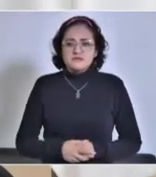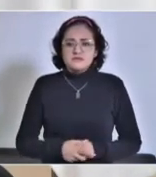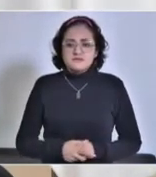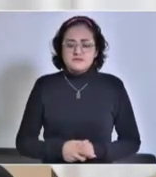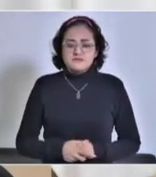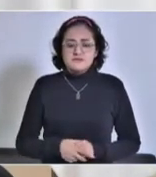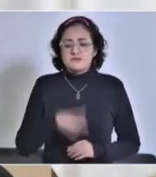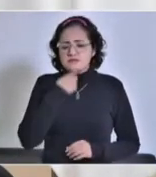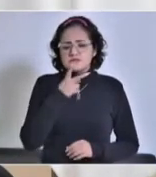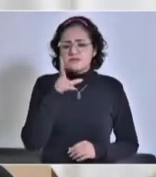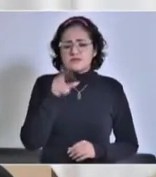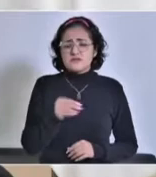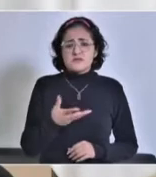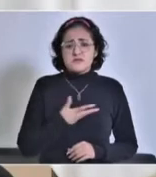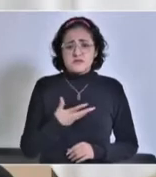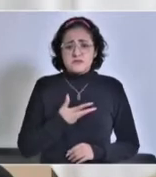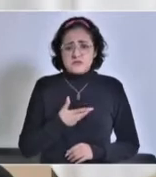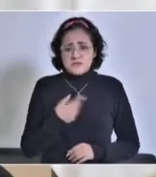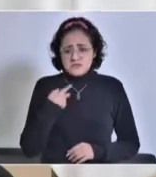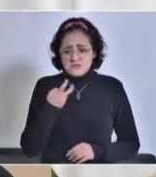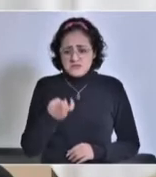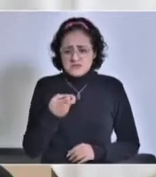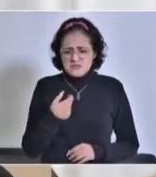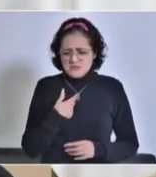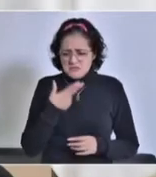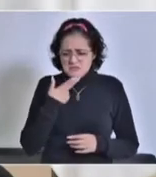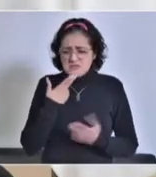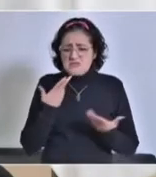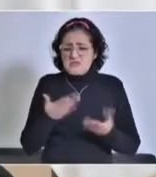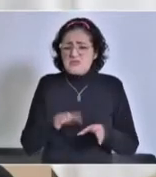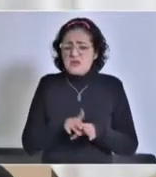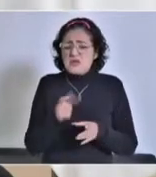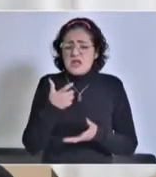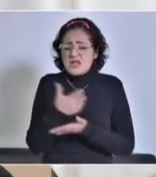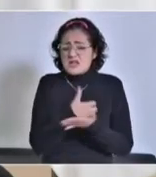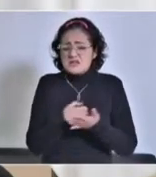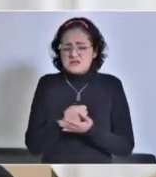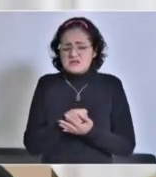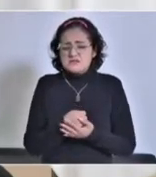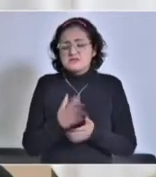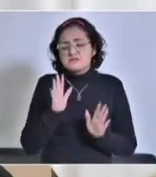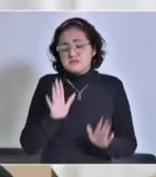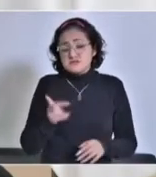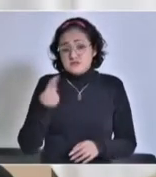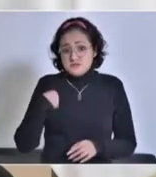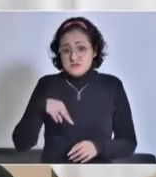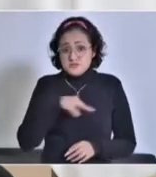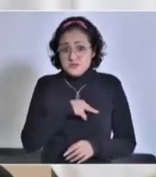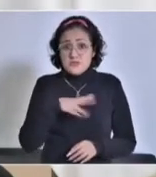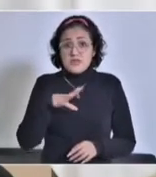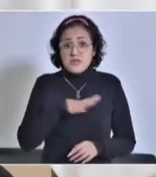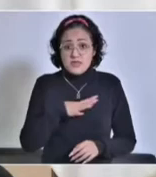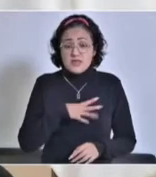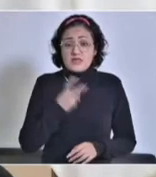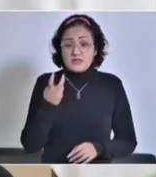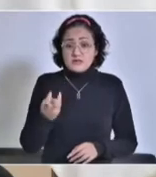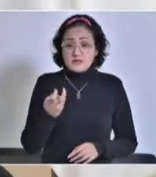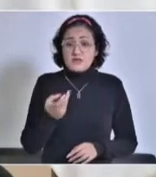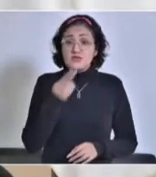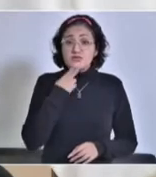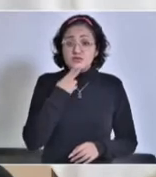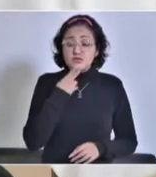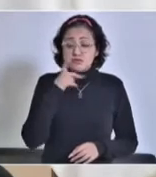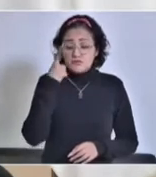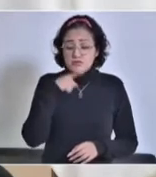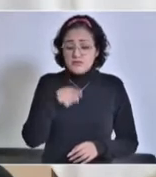Y dijeron que no contaban con esa tecnología. Nosotros de corroborar que hubieran usado